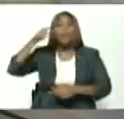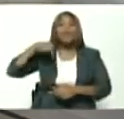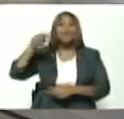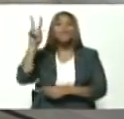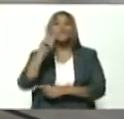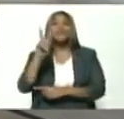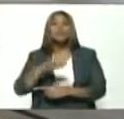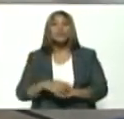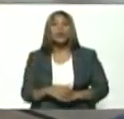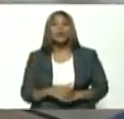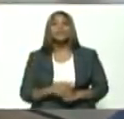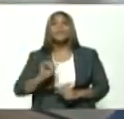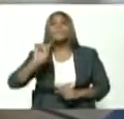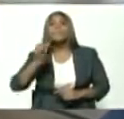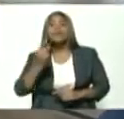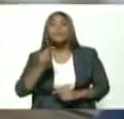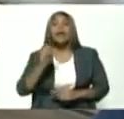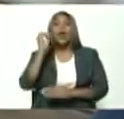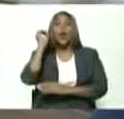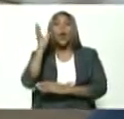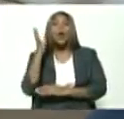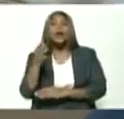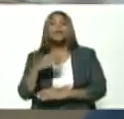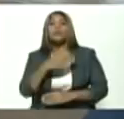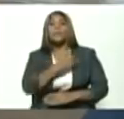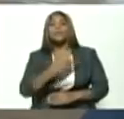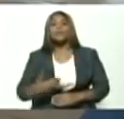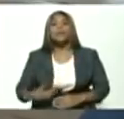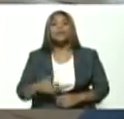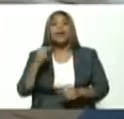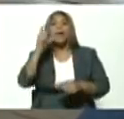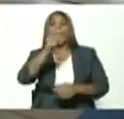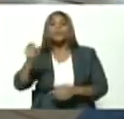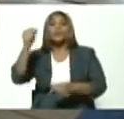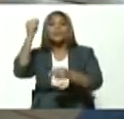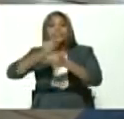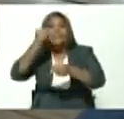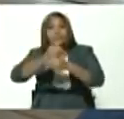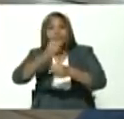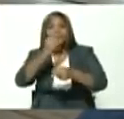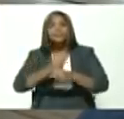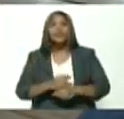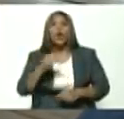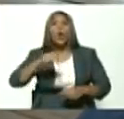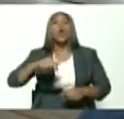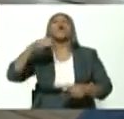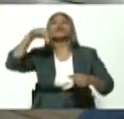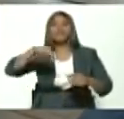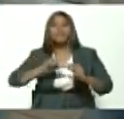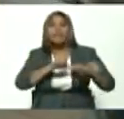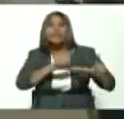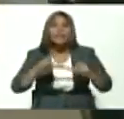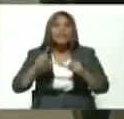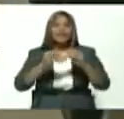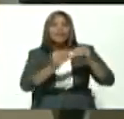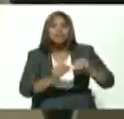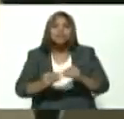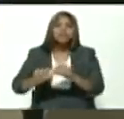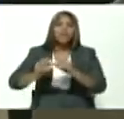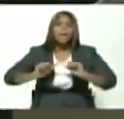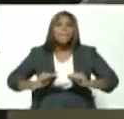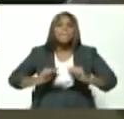era el consejo presidencial de la clase obrera y hoy nace el consejo presidencial de la clase obrera